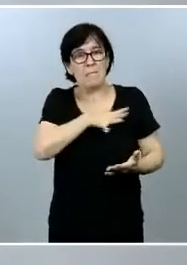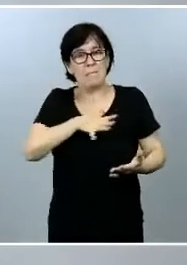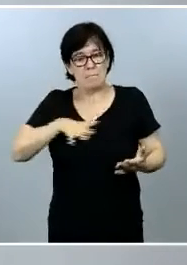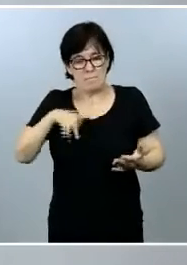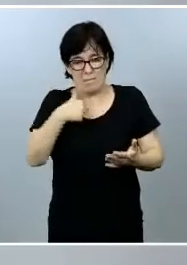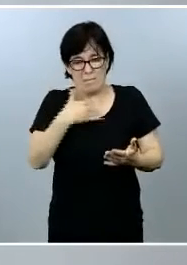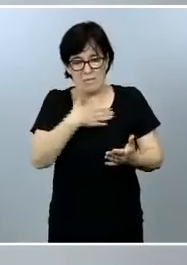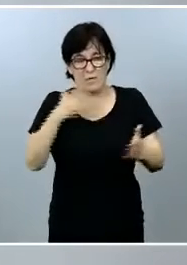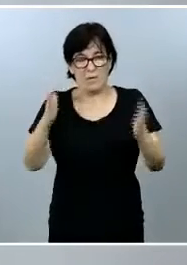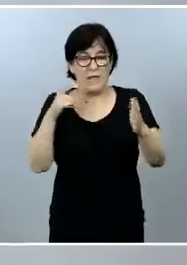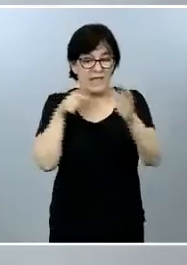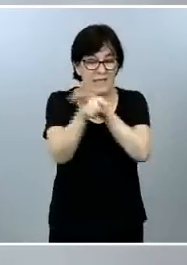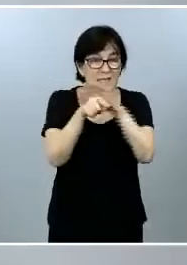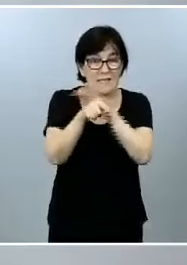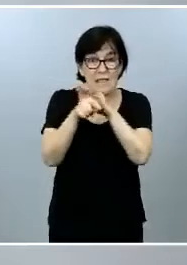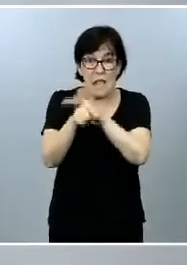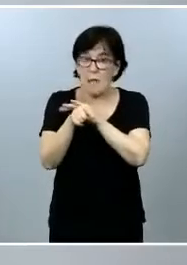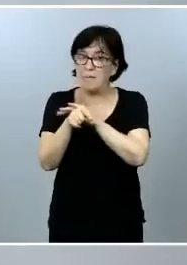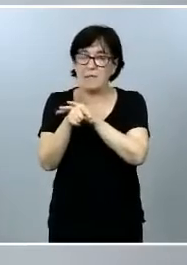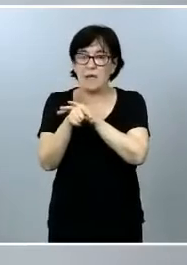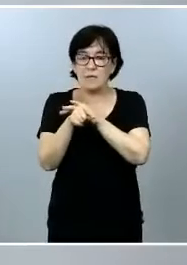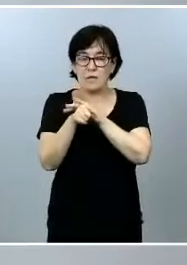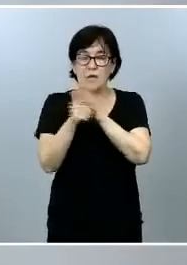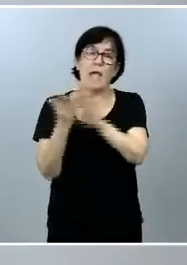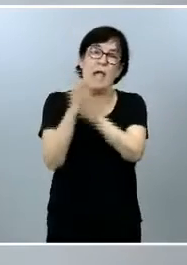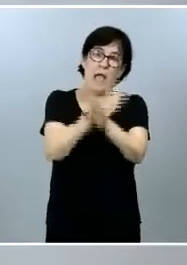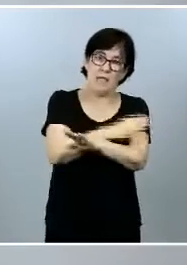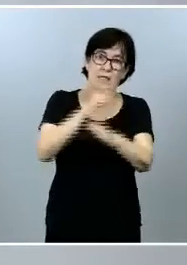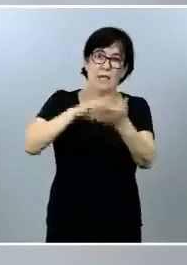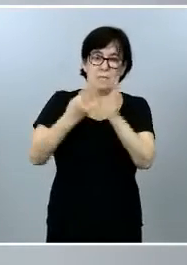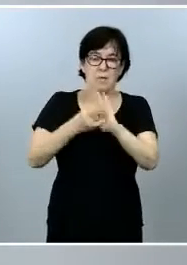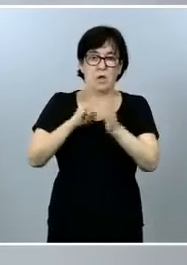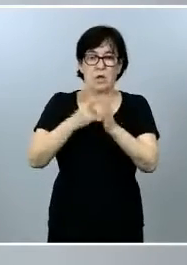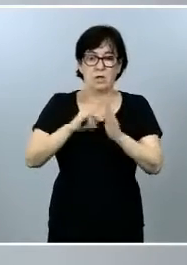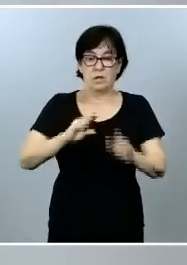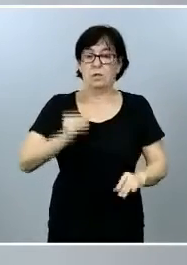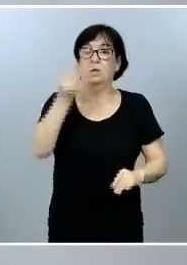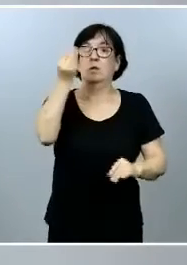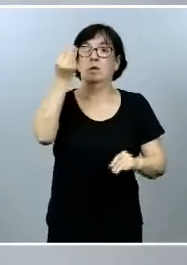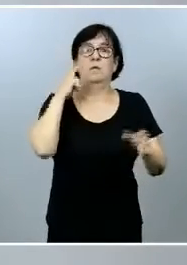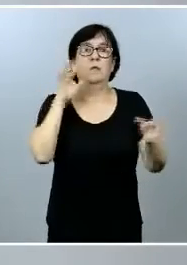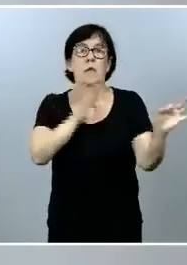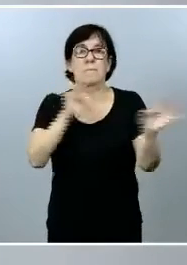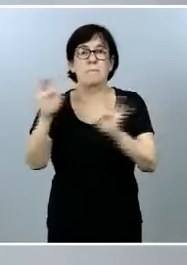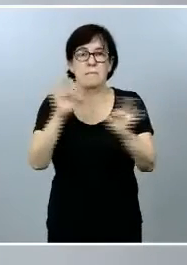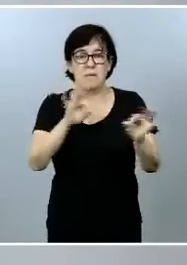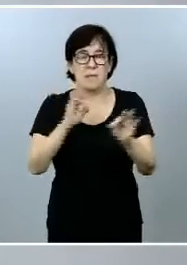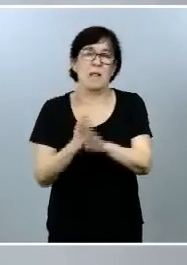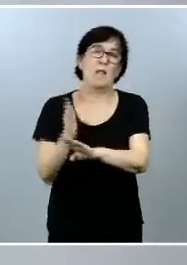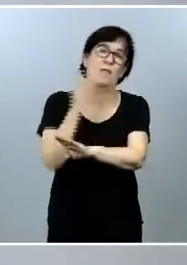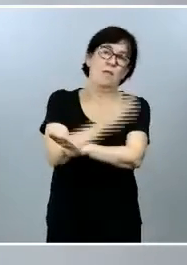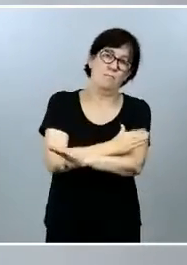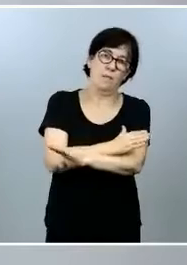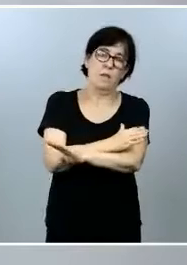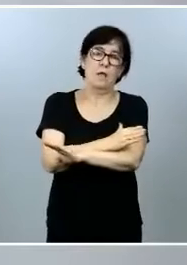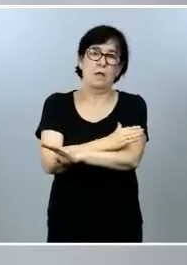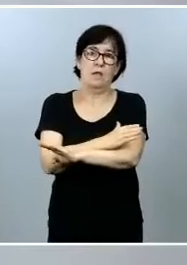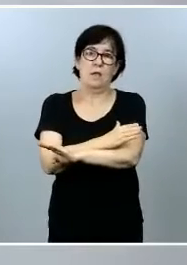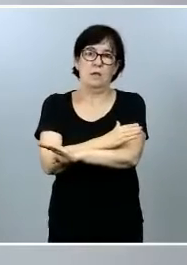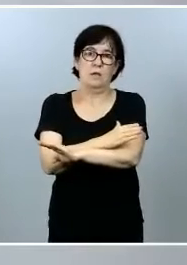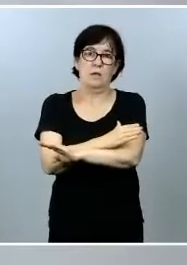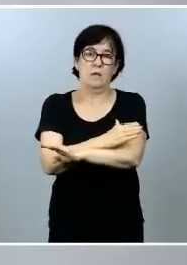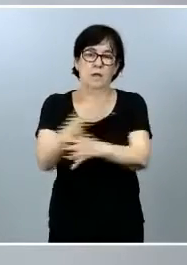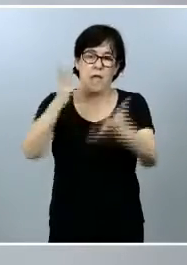tramitación de este anteproyecto de ley culminar la etapa de preparación previa en sede administrativa